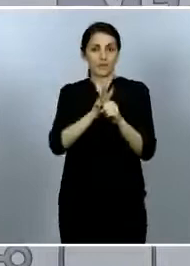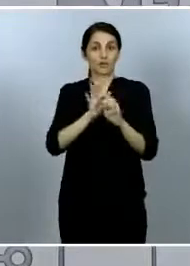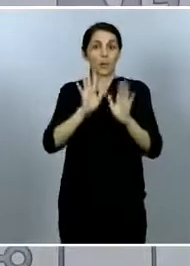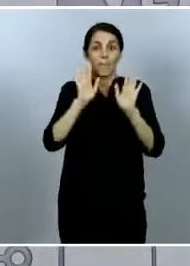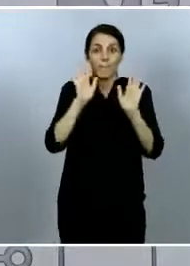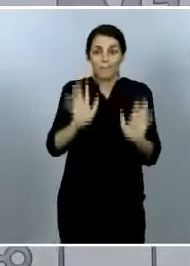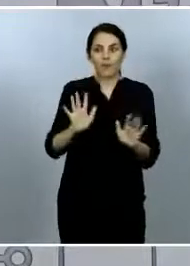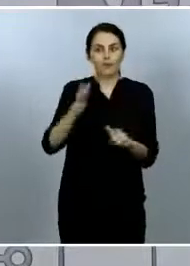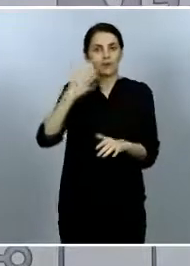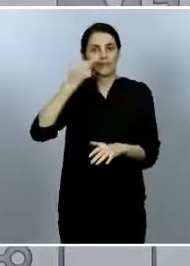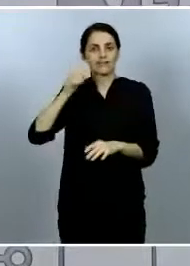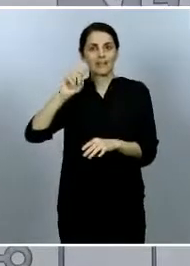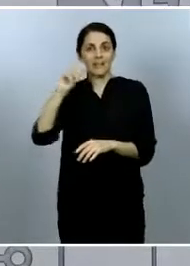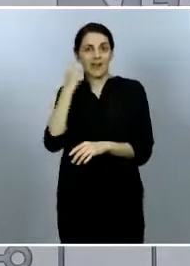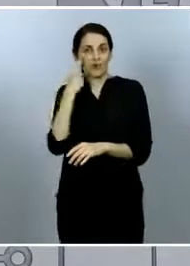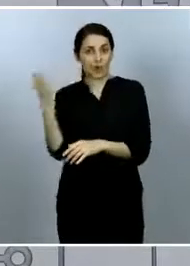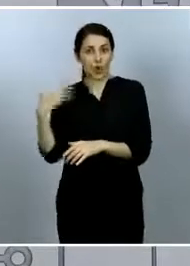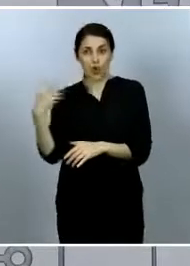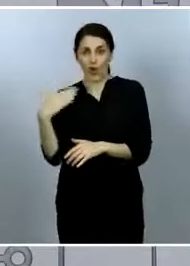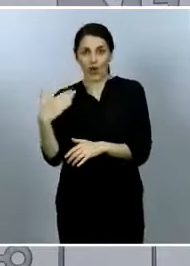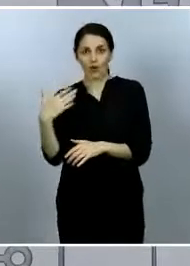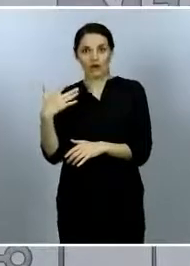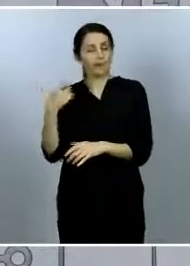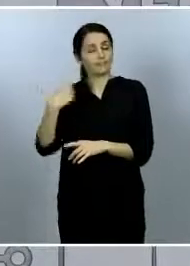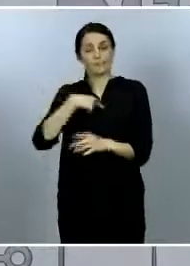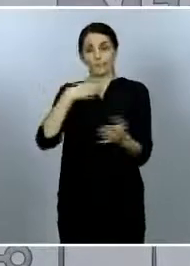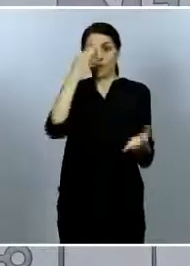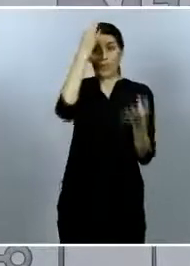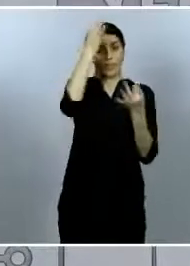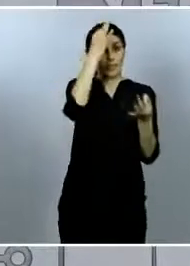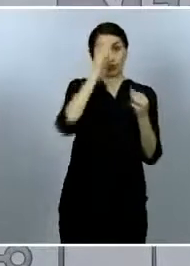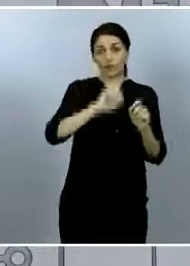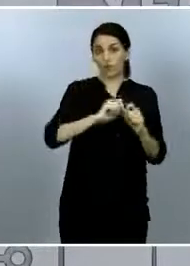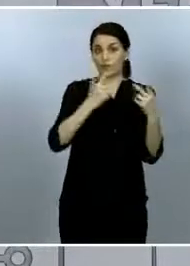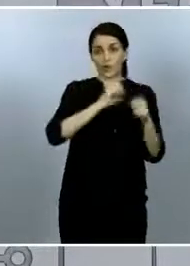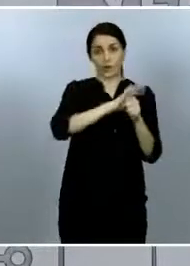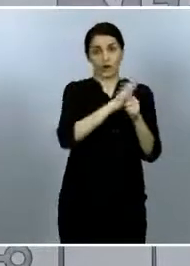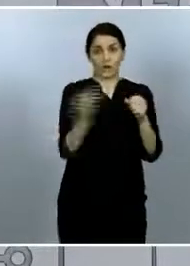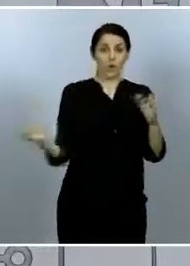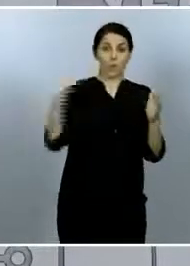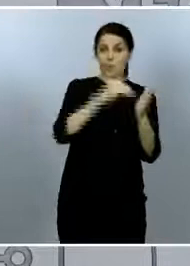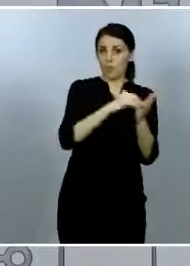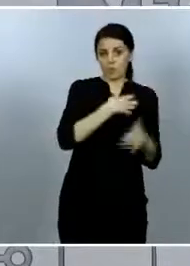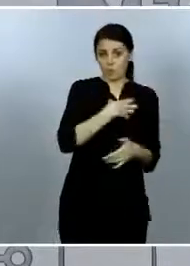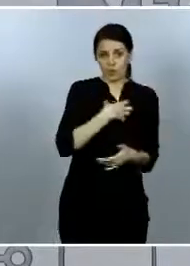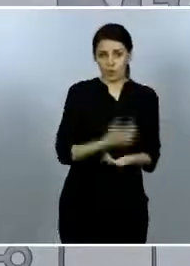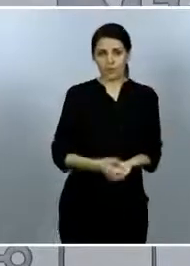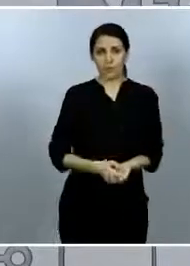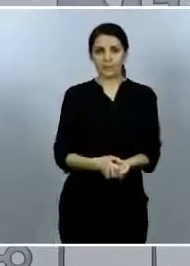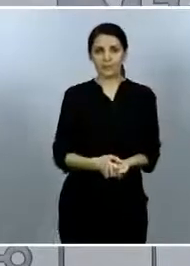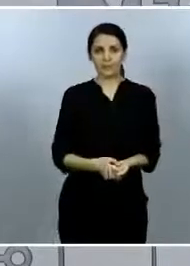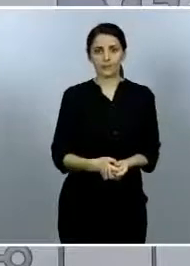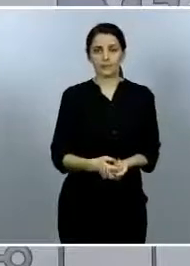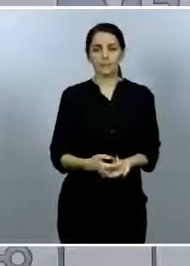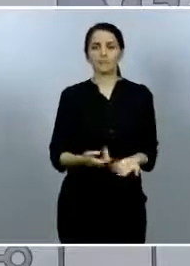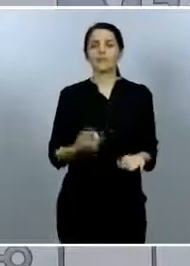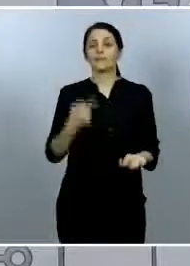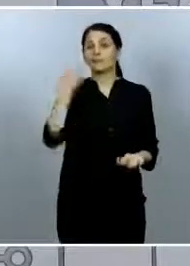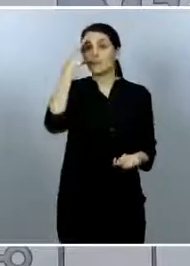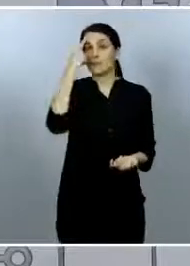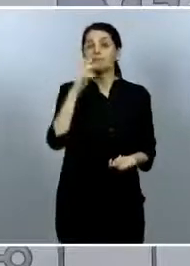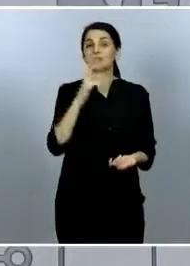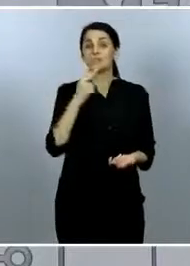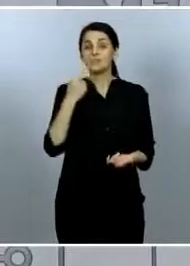confirmación no figura entre los datos de coronavirus. También sabemos que entre ese exceso de fallecidos